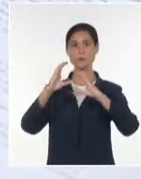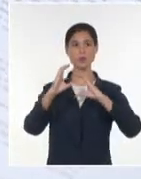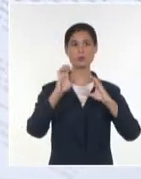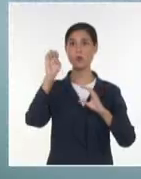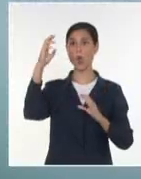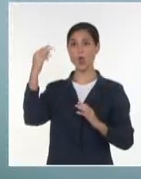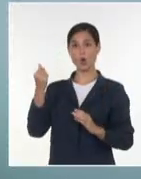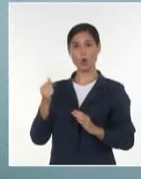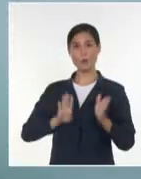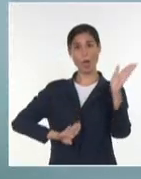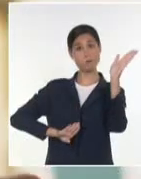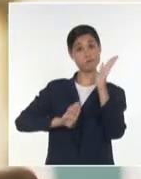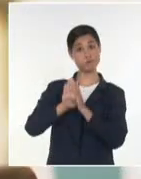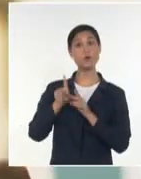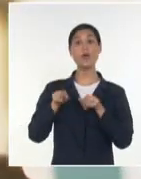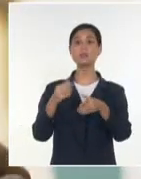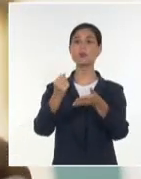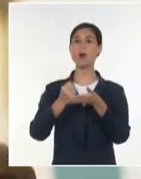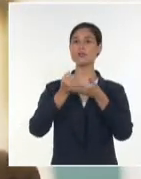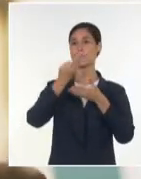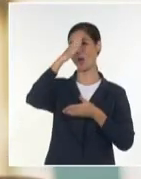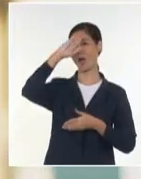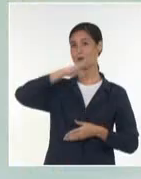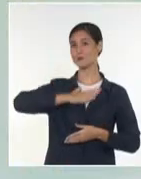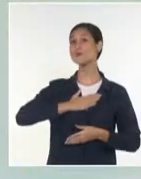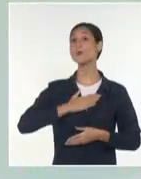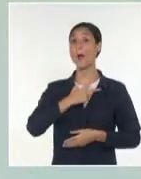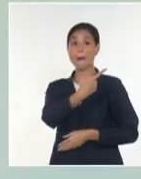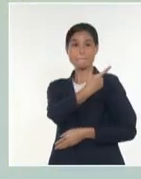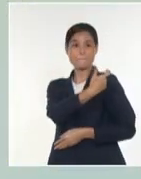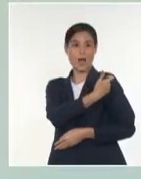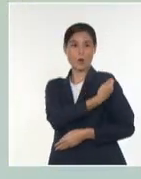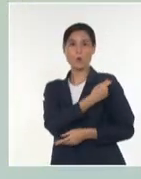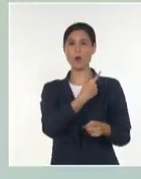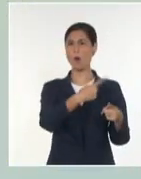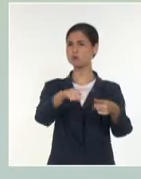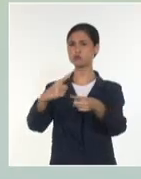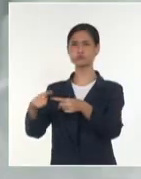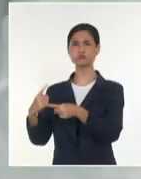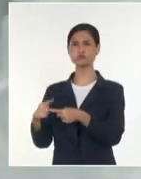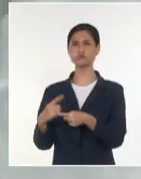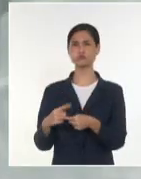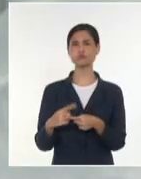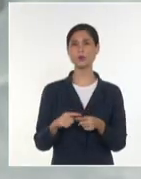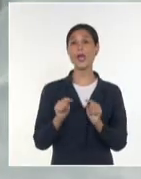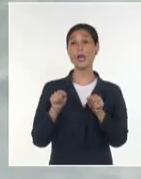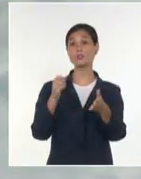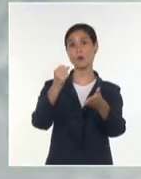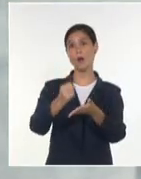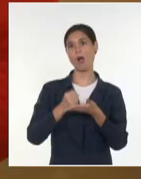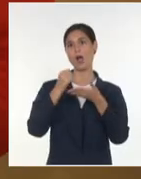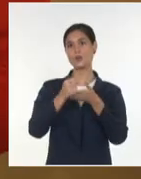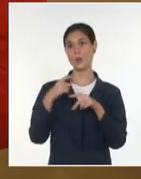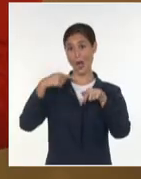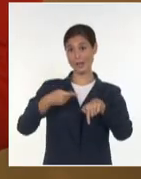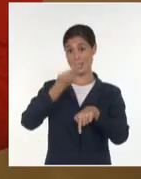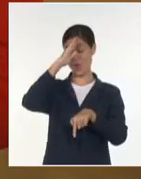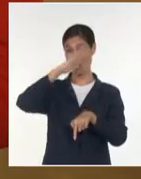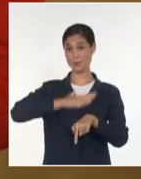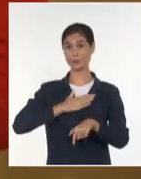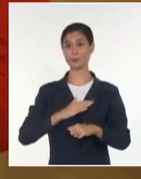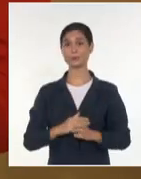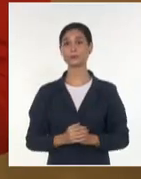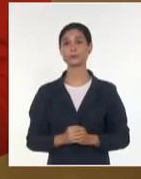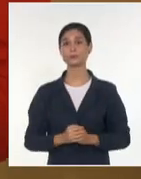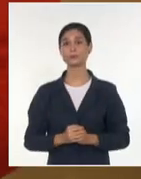ciencias económicas, para lograr nuevos vacunas, nuevos medicamentos. Es realmente muy importante en la actualidad en nuestro país. Por eso, en